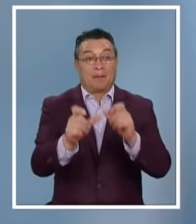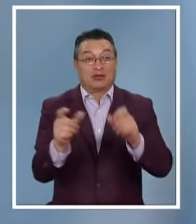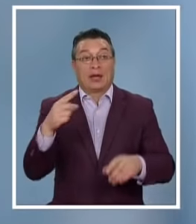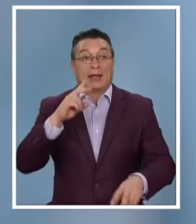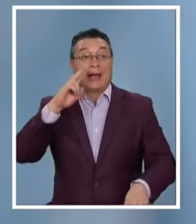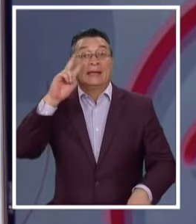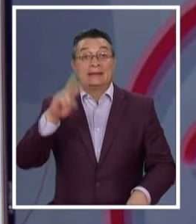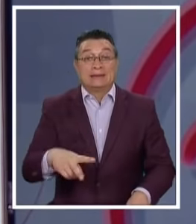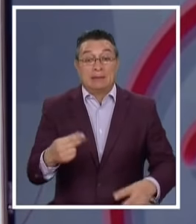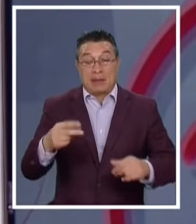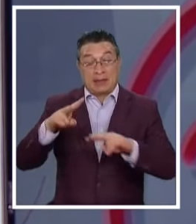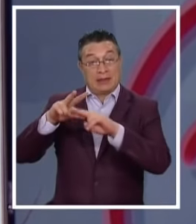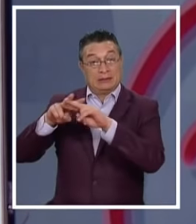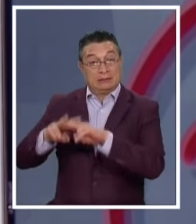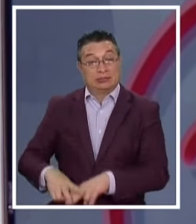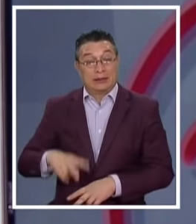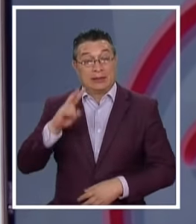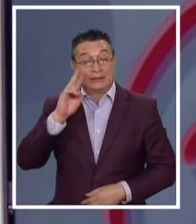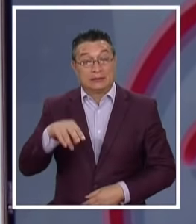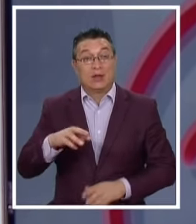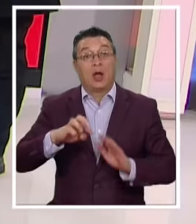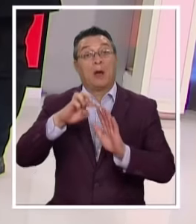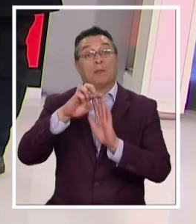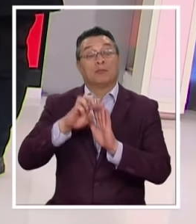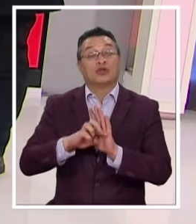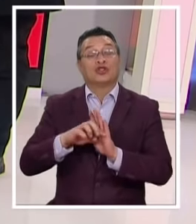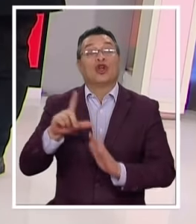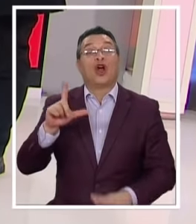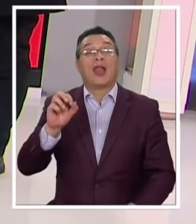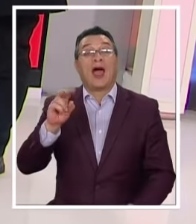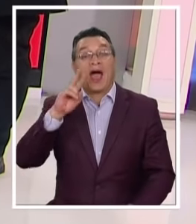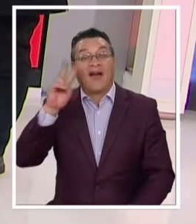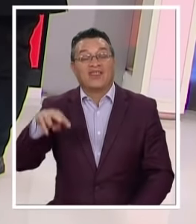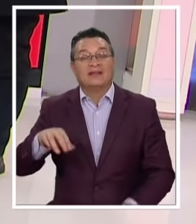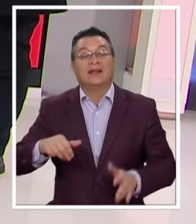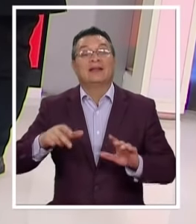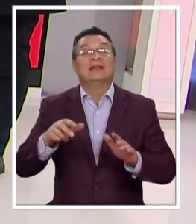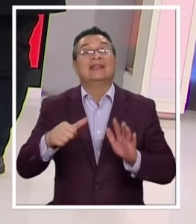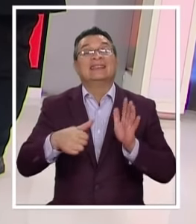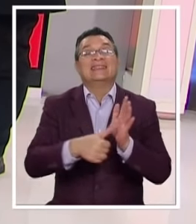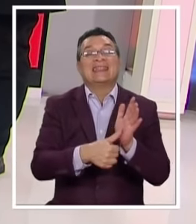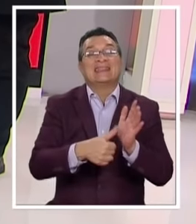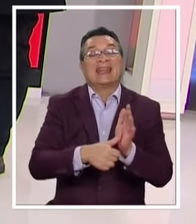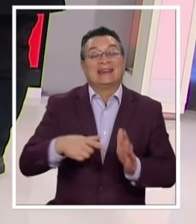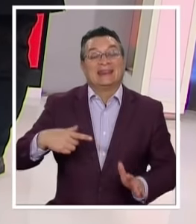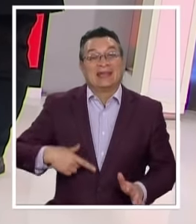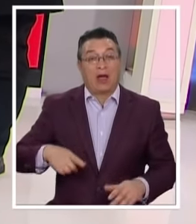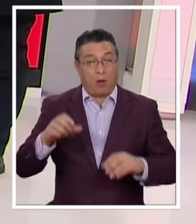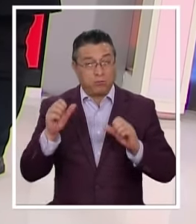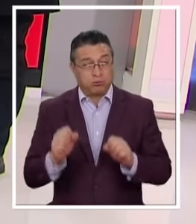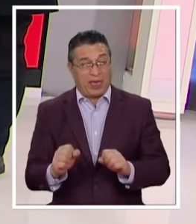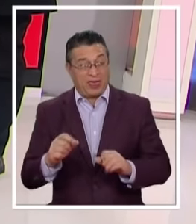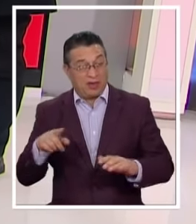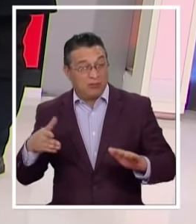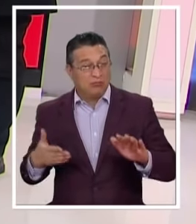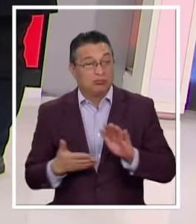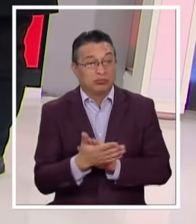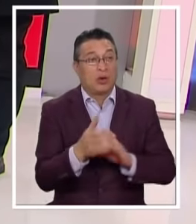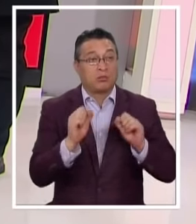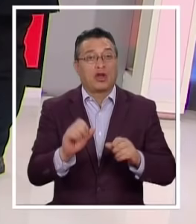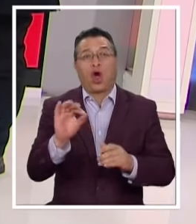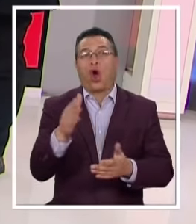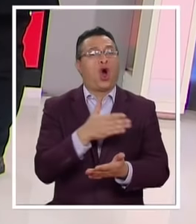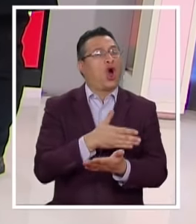va a quedar Sin plata En su fondo de FP El proyecto de la DIN De acceder a los fondos De cesantía ¿Tiene algún espacio todavía? ¿Ha sido completamente